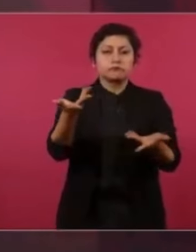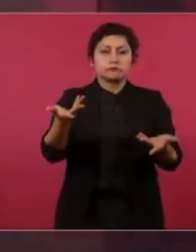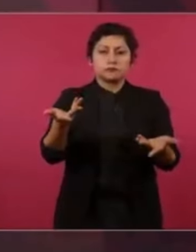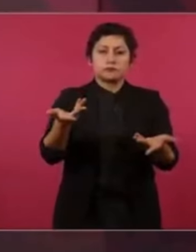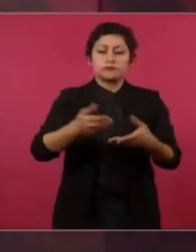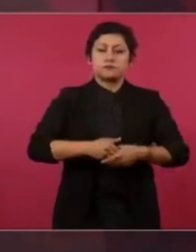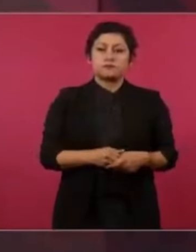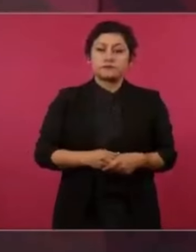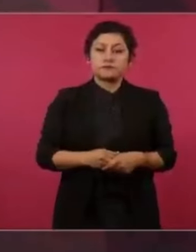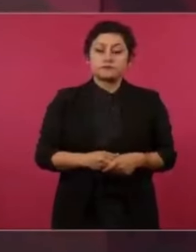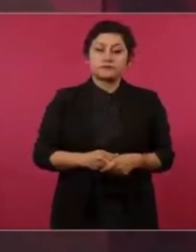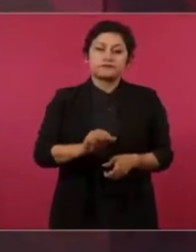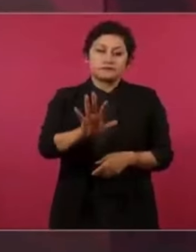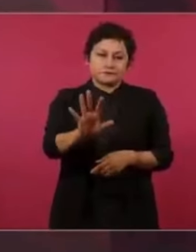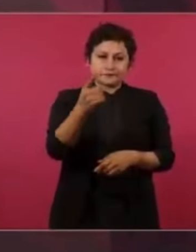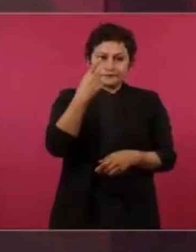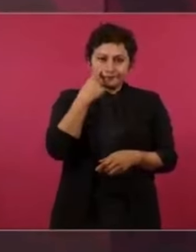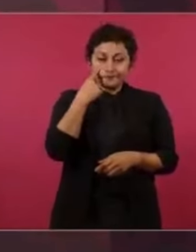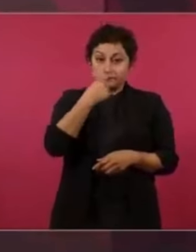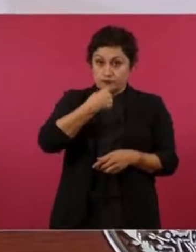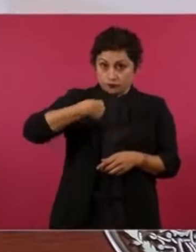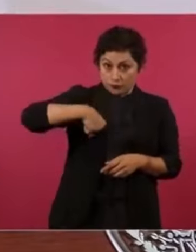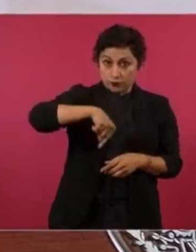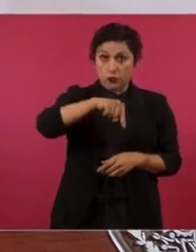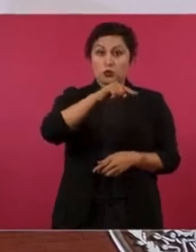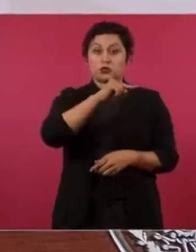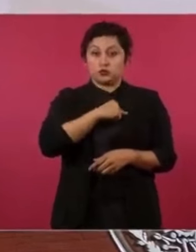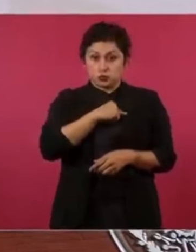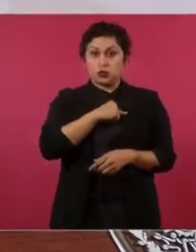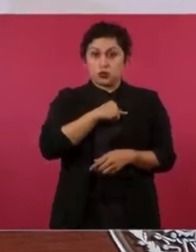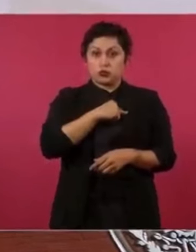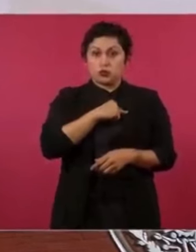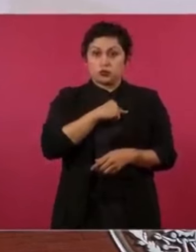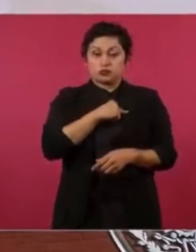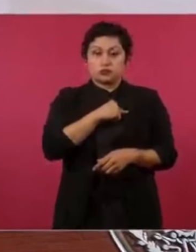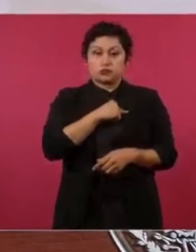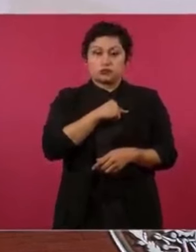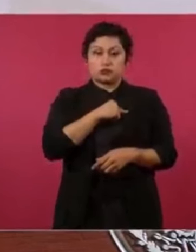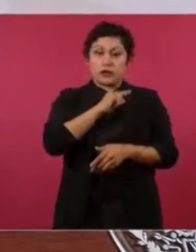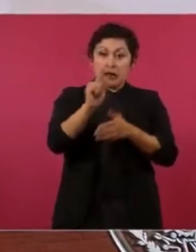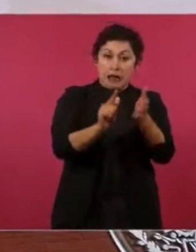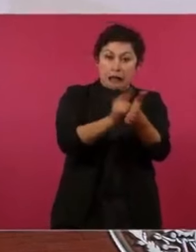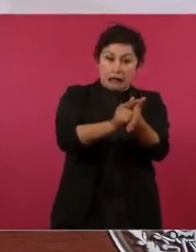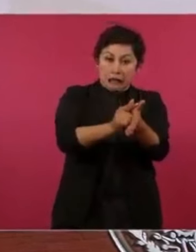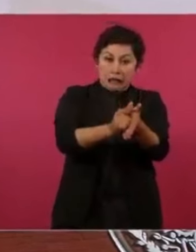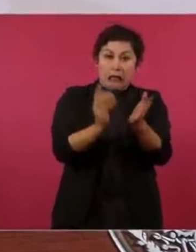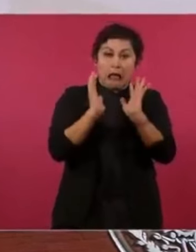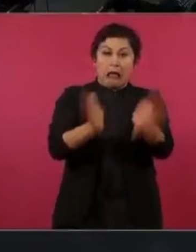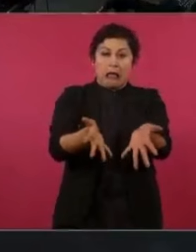queremos que se apruebe sin quitar una coma